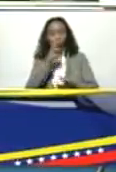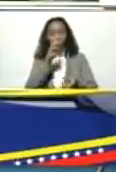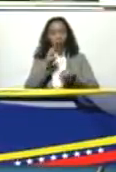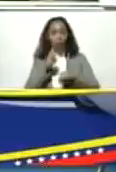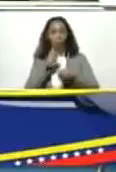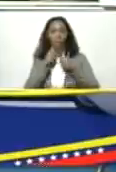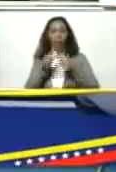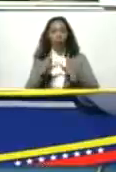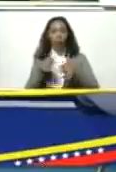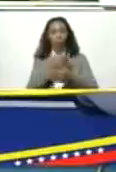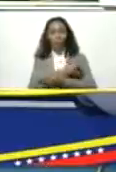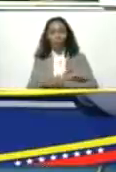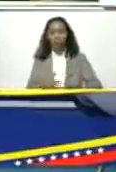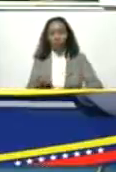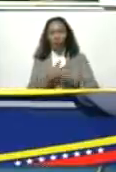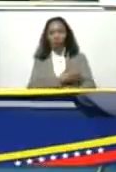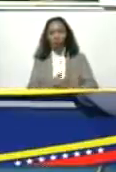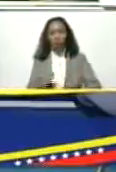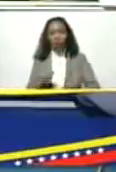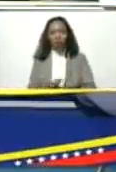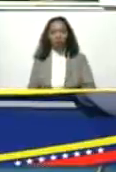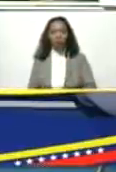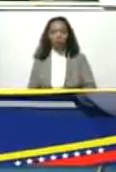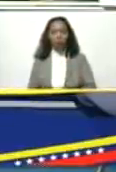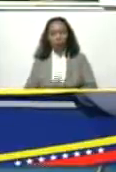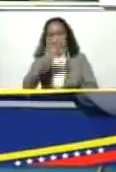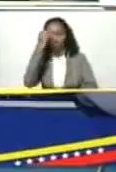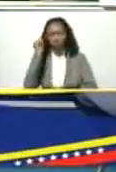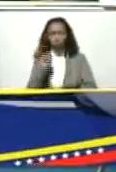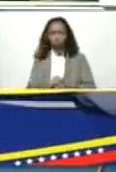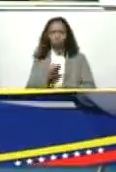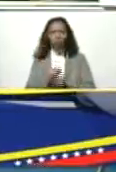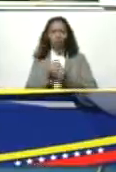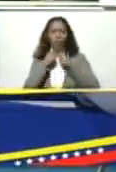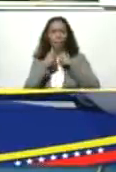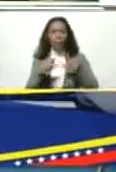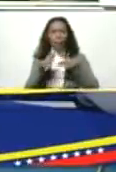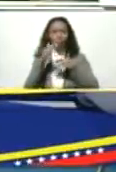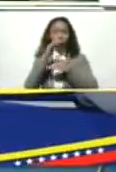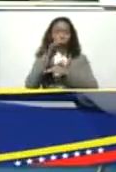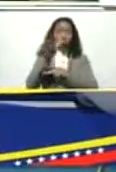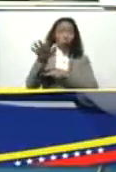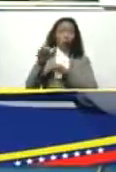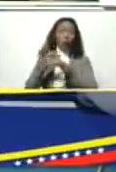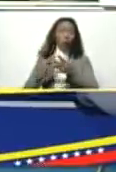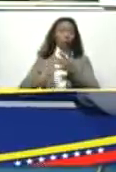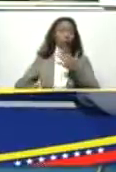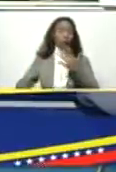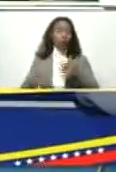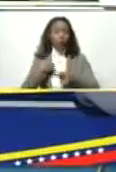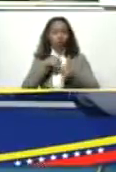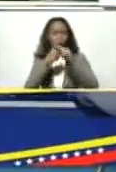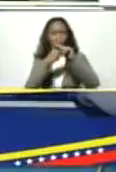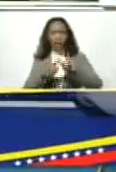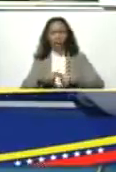perdido una millonada una millonada brutal se pierde de vista la otra vez estábamos calculando en miles de millones de